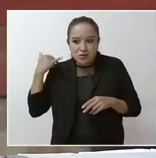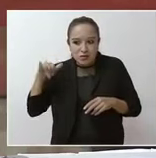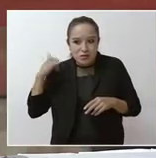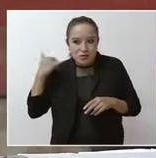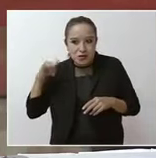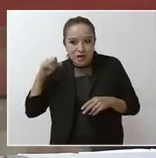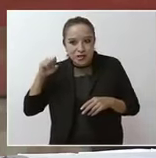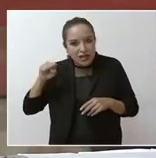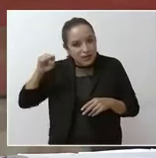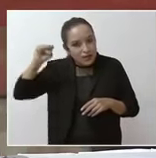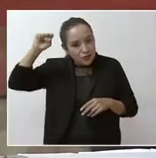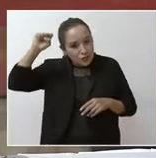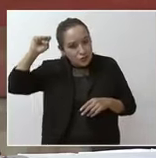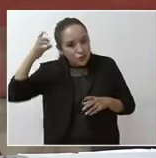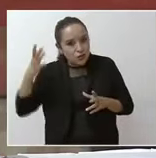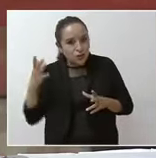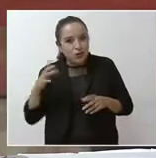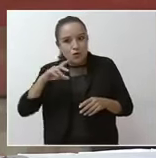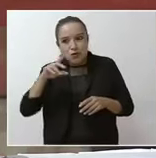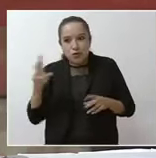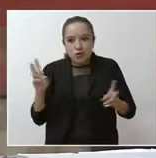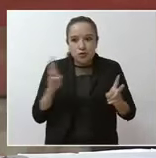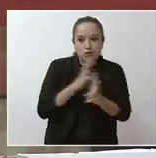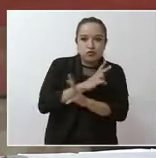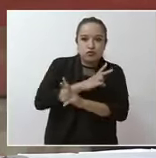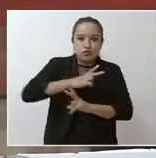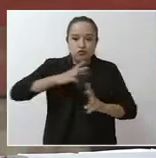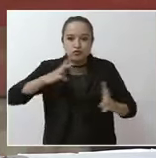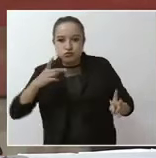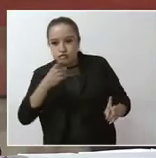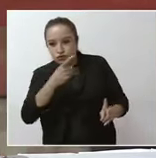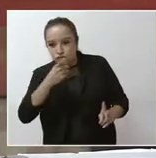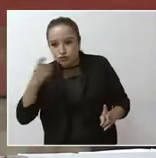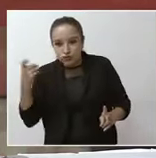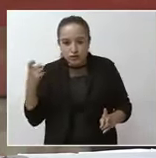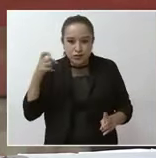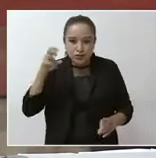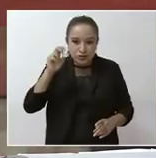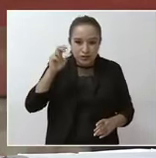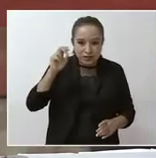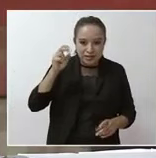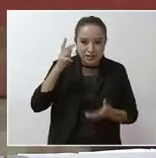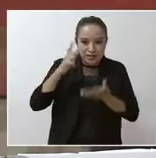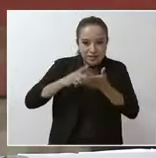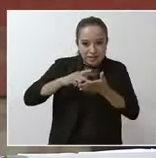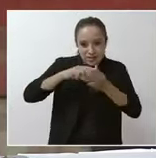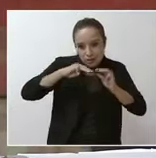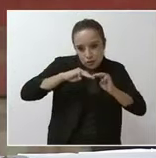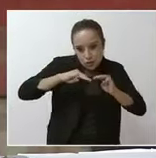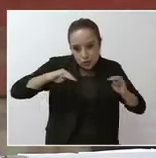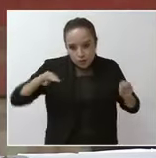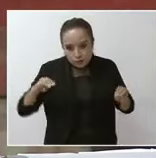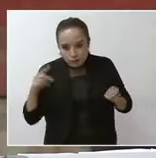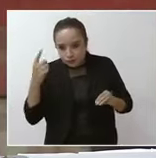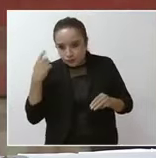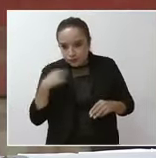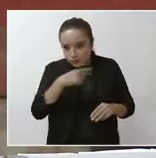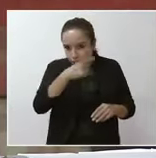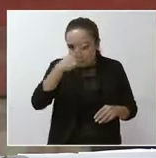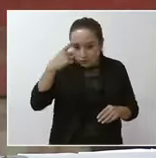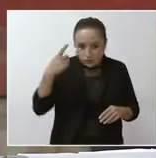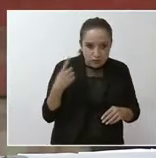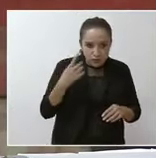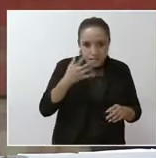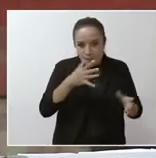de Tulum, y se registraron vientos entre 130 kilómetros por hora y rachas de 155 kilómetros.